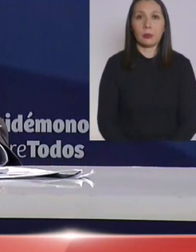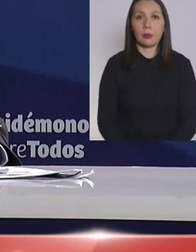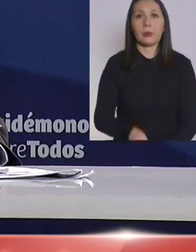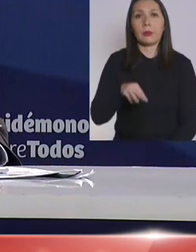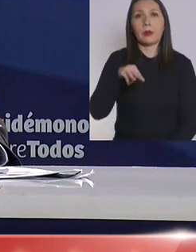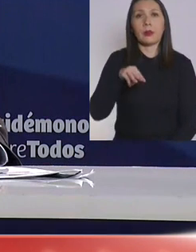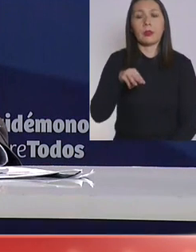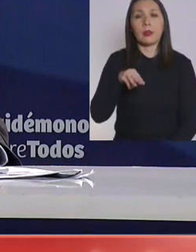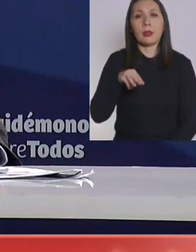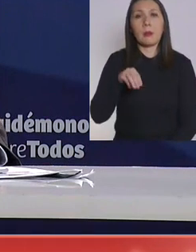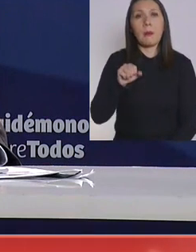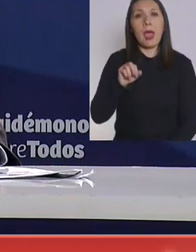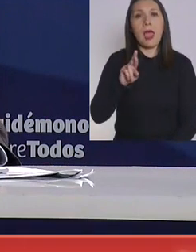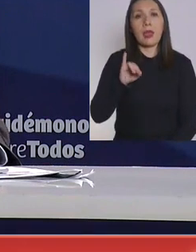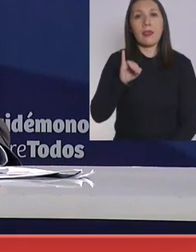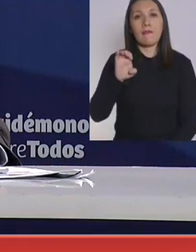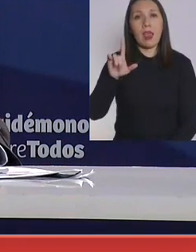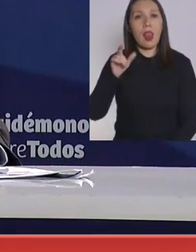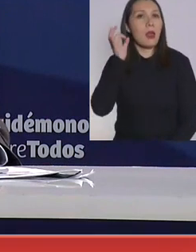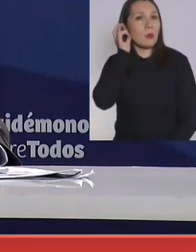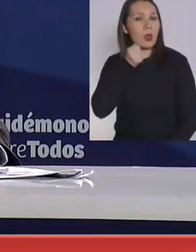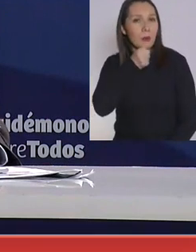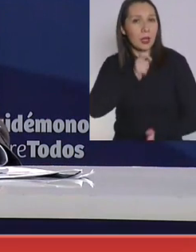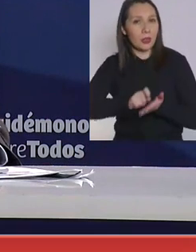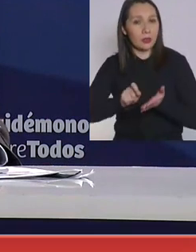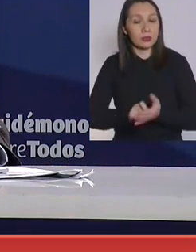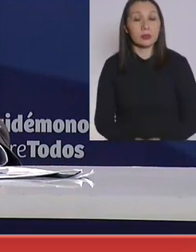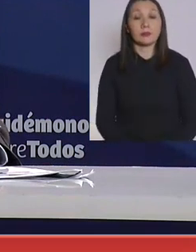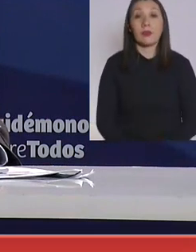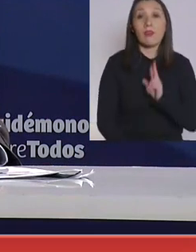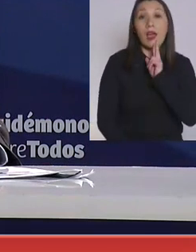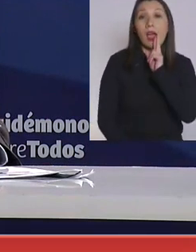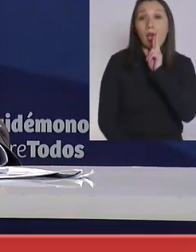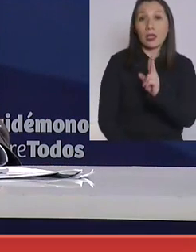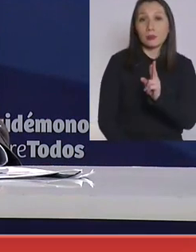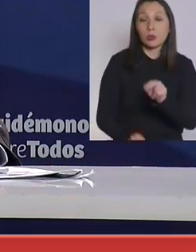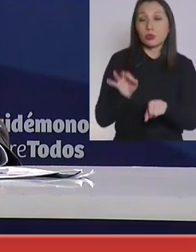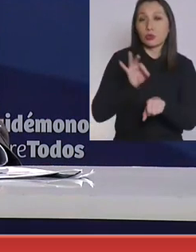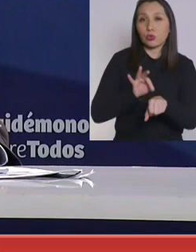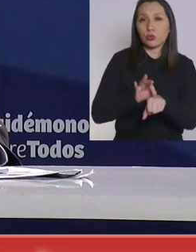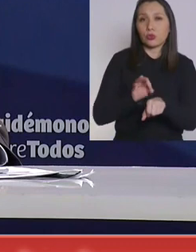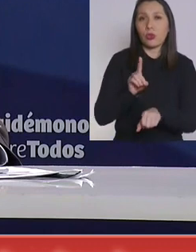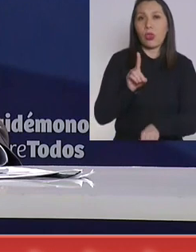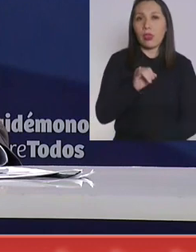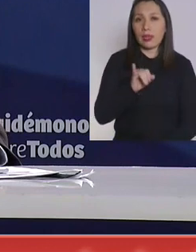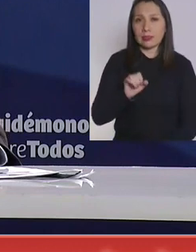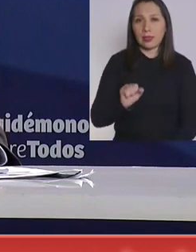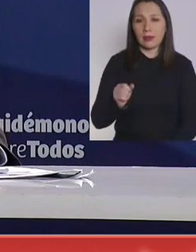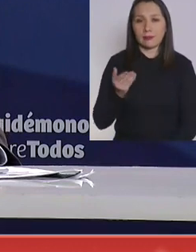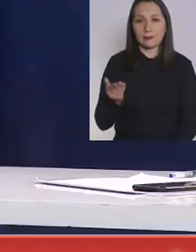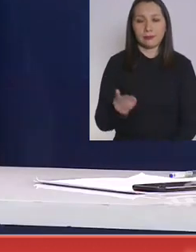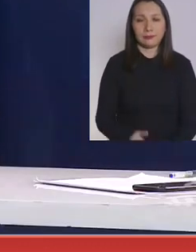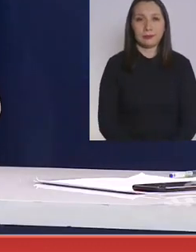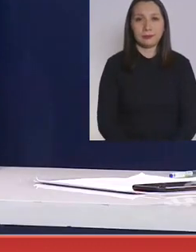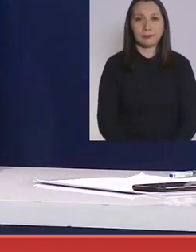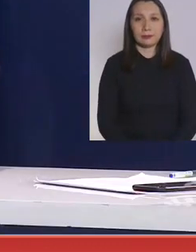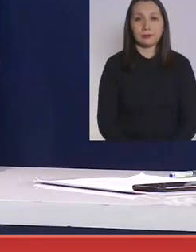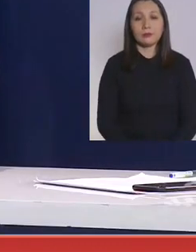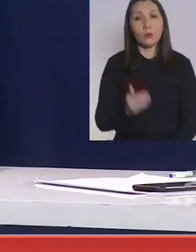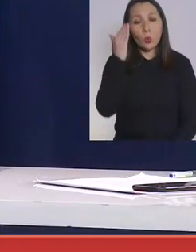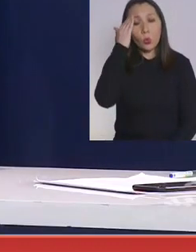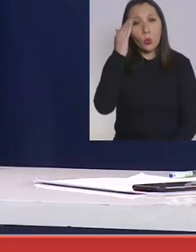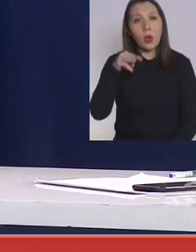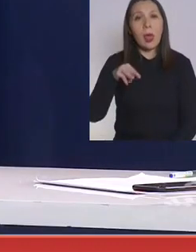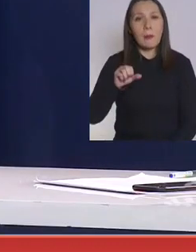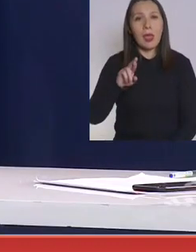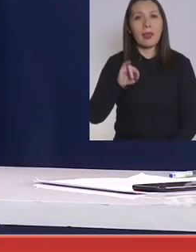Mariela, no, Maribel, perdón. Va a contestar la doctora Paula Daz a Maribel. Hola,